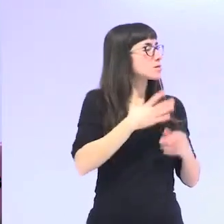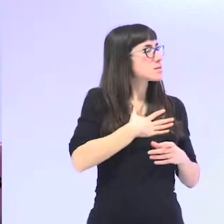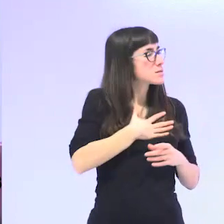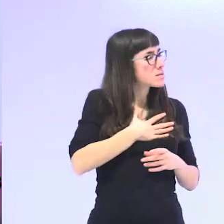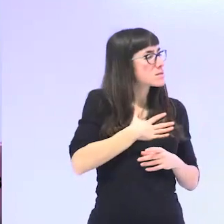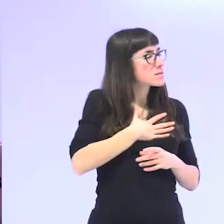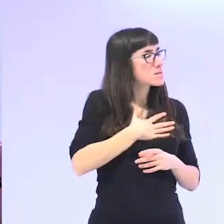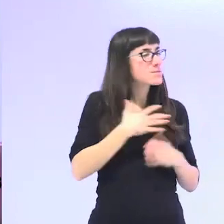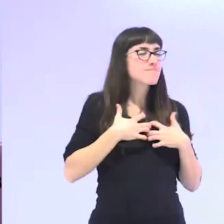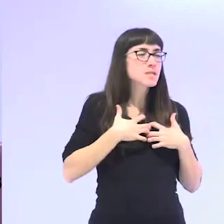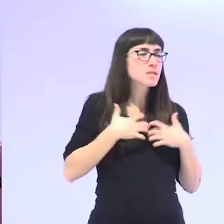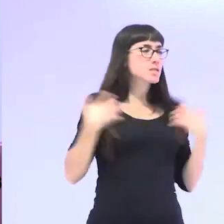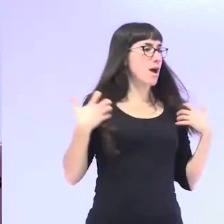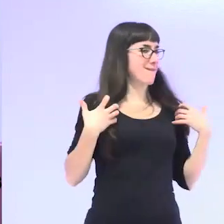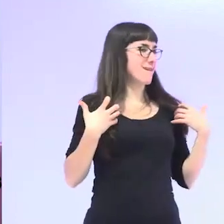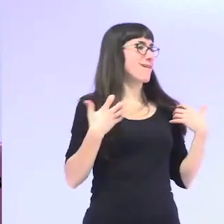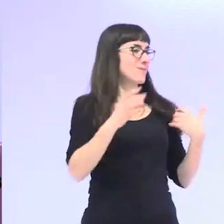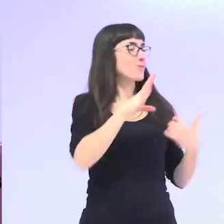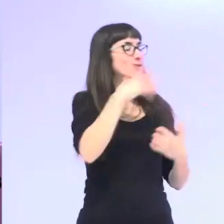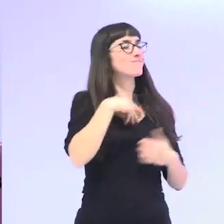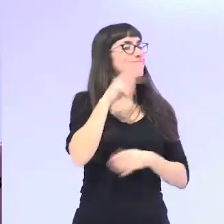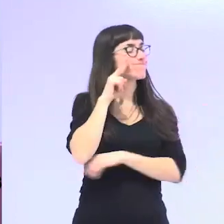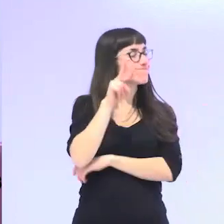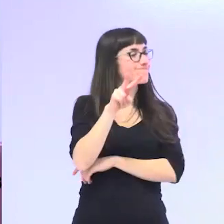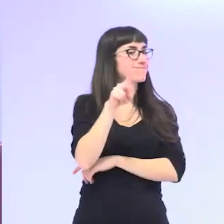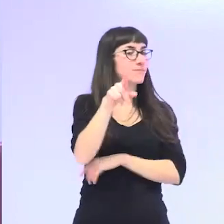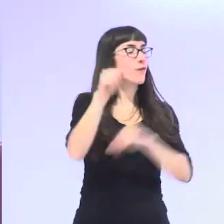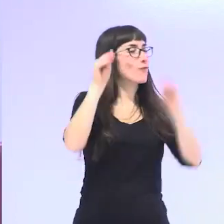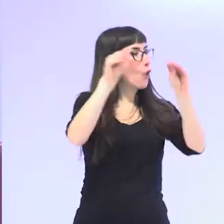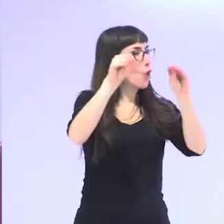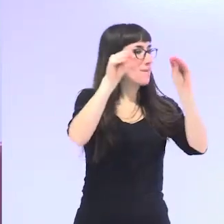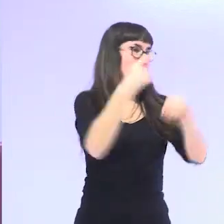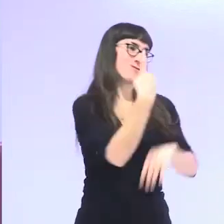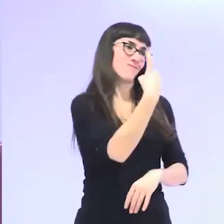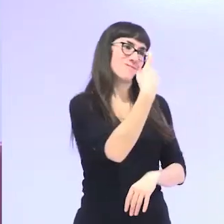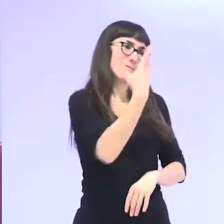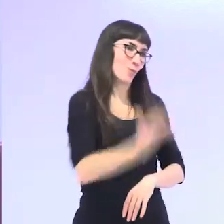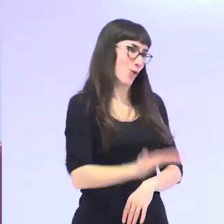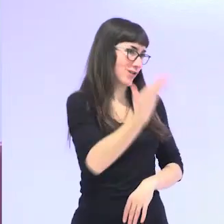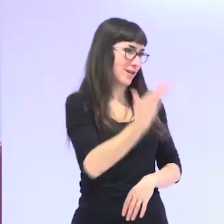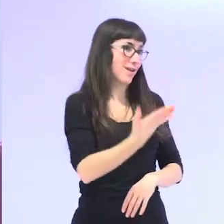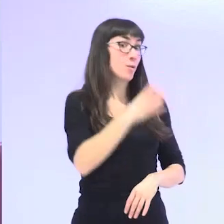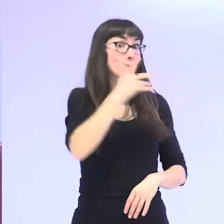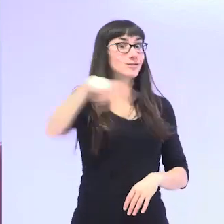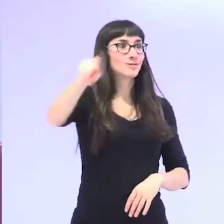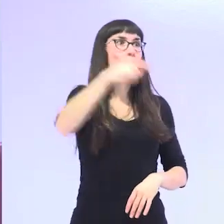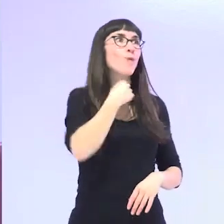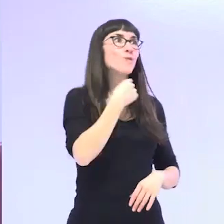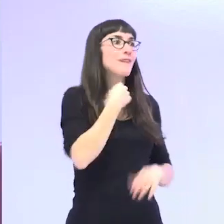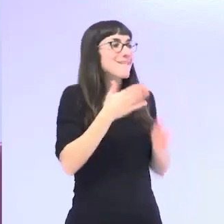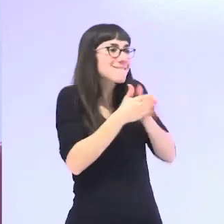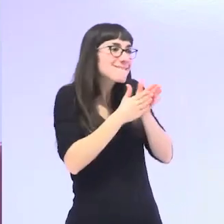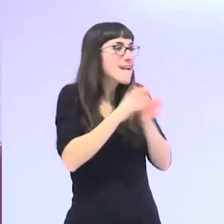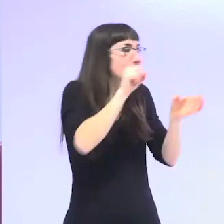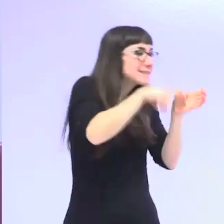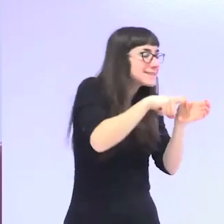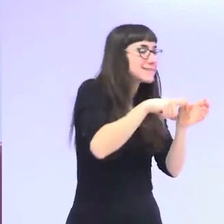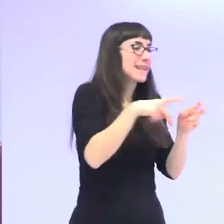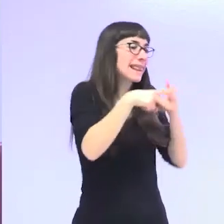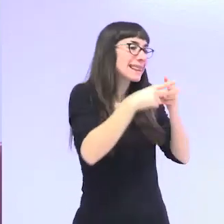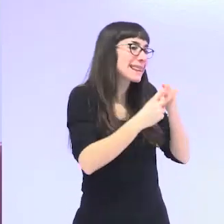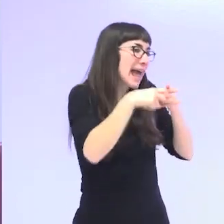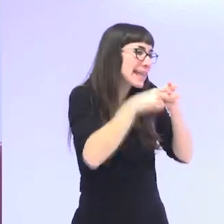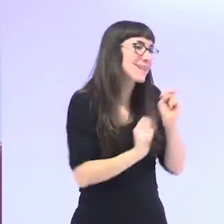eso la formación para esas mujeres es muy importante por eso para ellas asistir a talleres a club de lectura